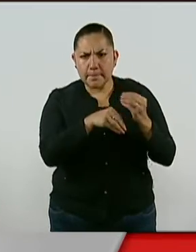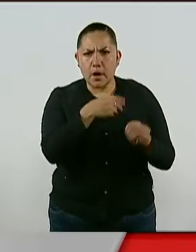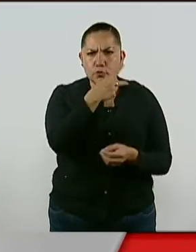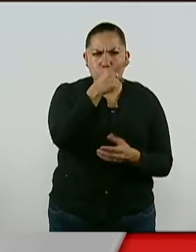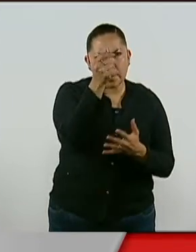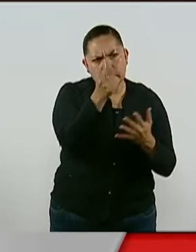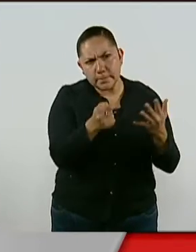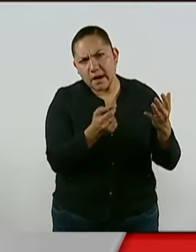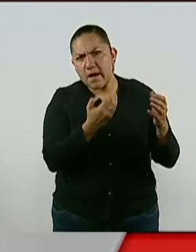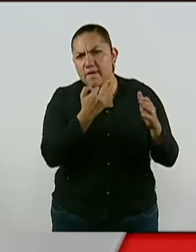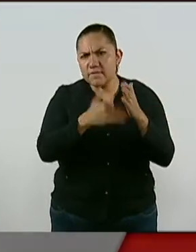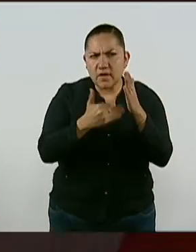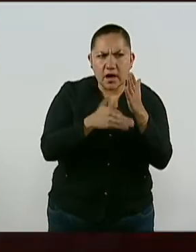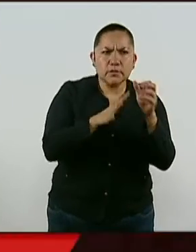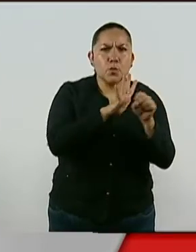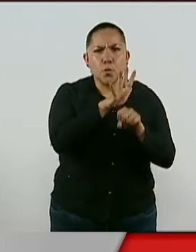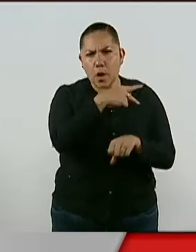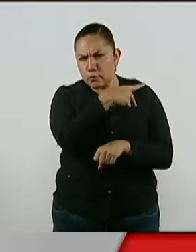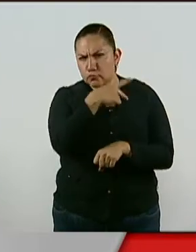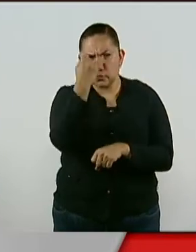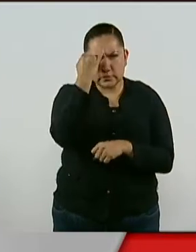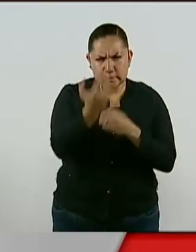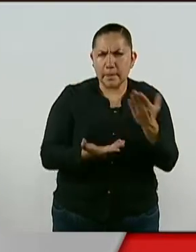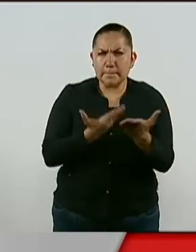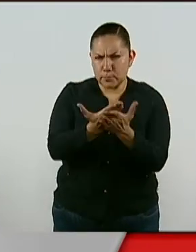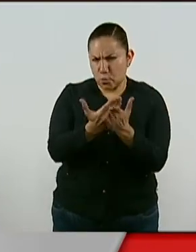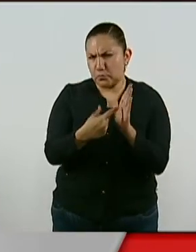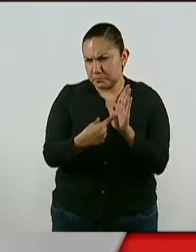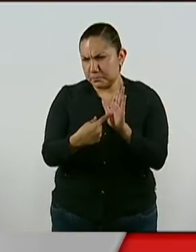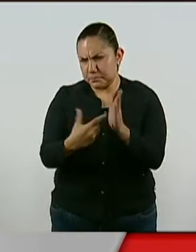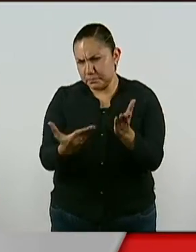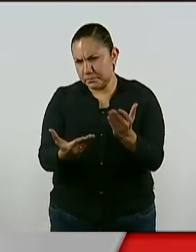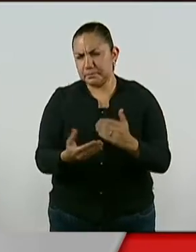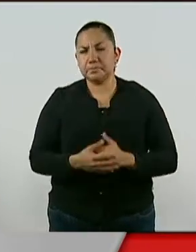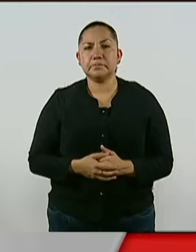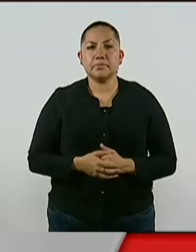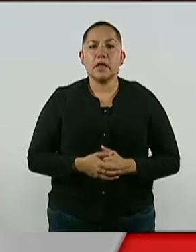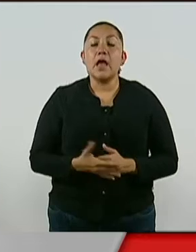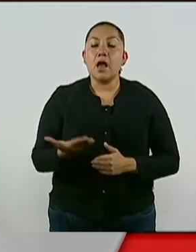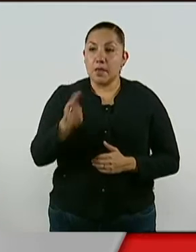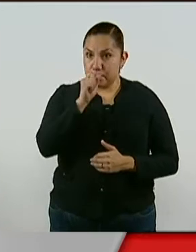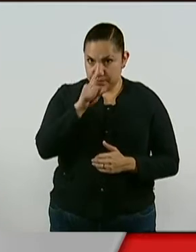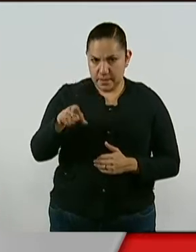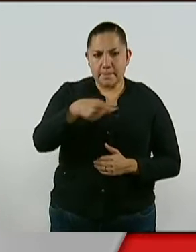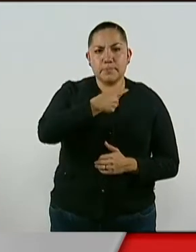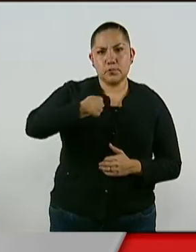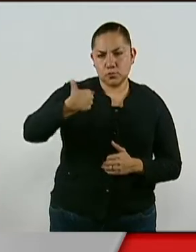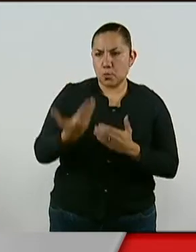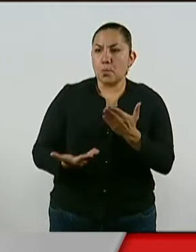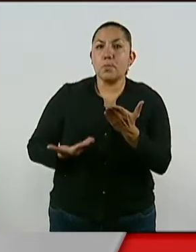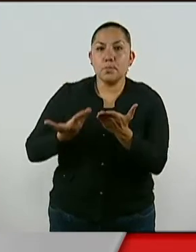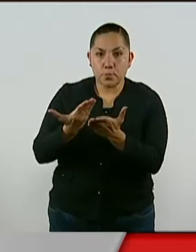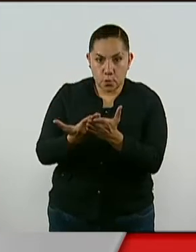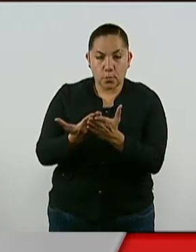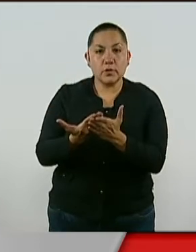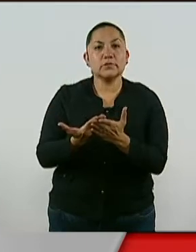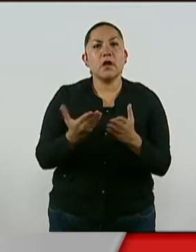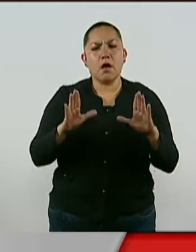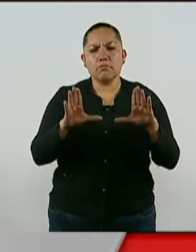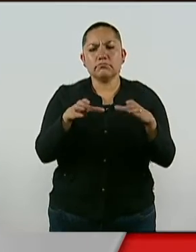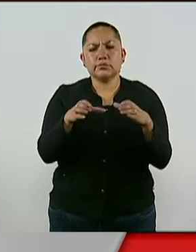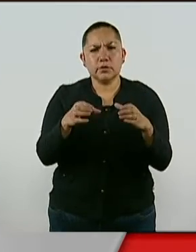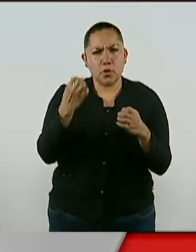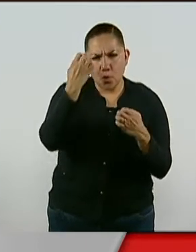Se habló, también se habló de un observatorio, de tal manera que le daremos acompañamiento, nos acompañaremos